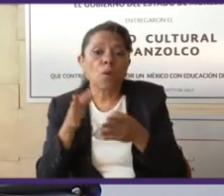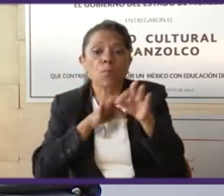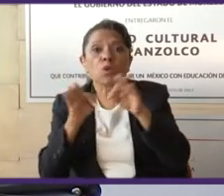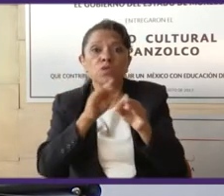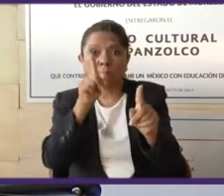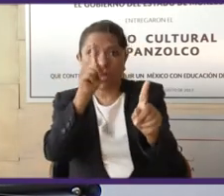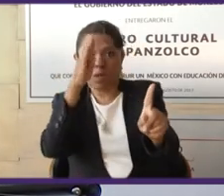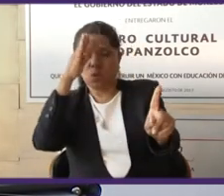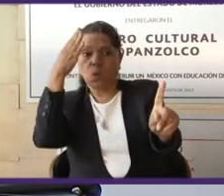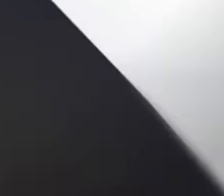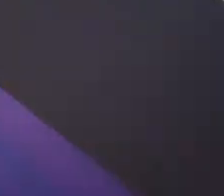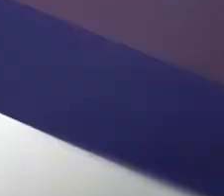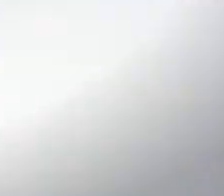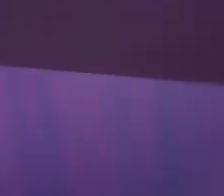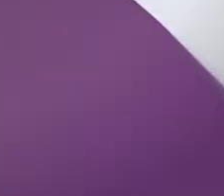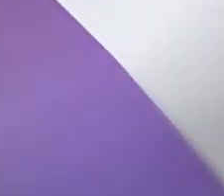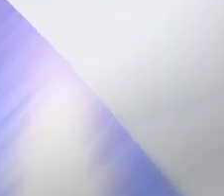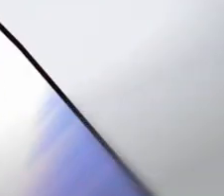objetivo común.